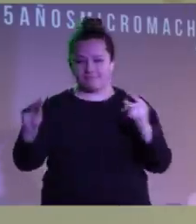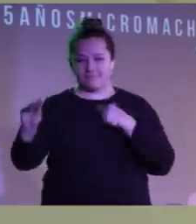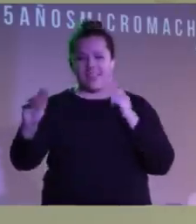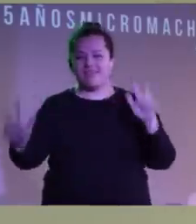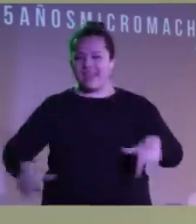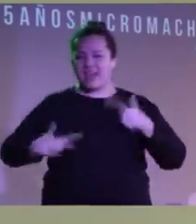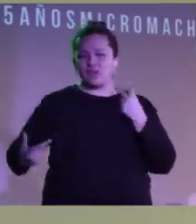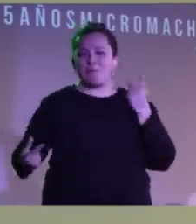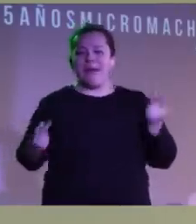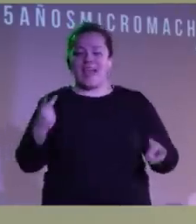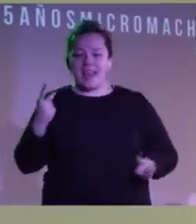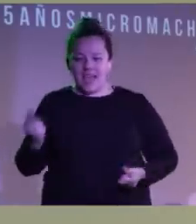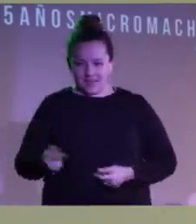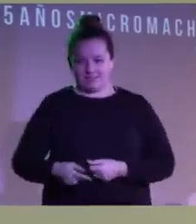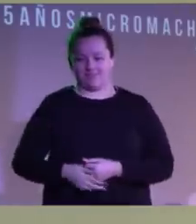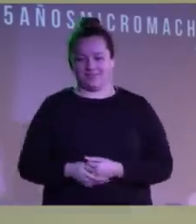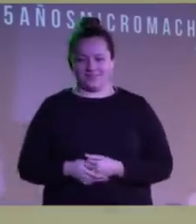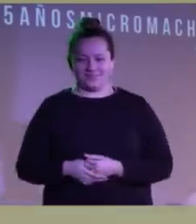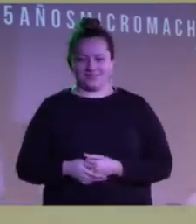déjanos bailar.